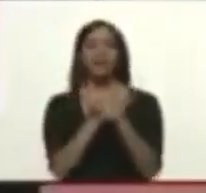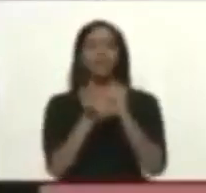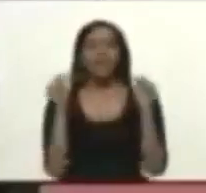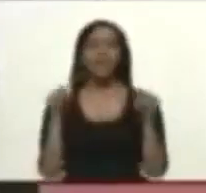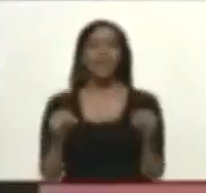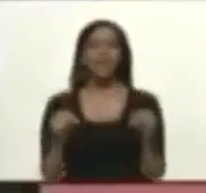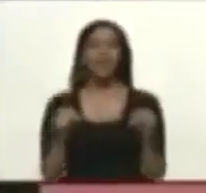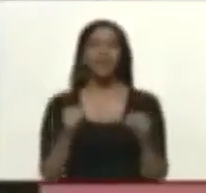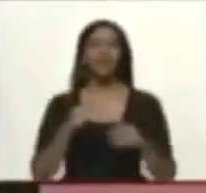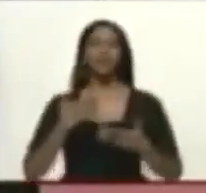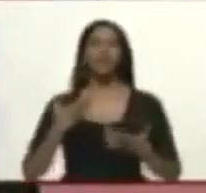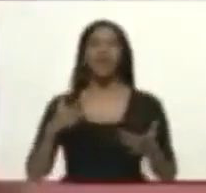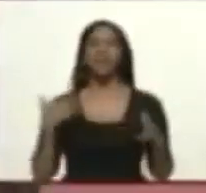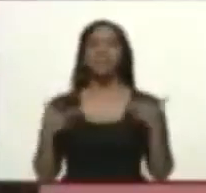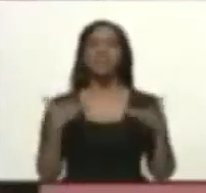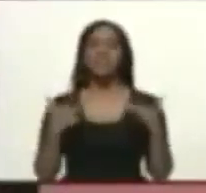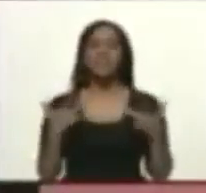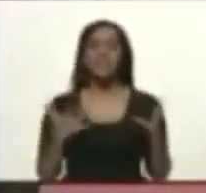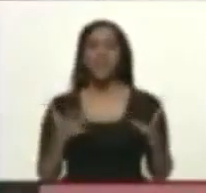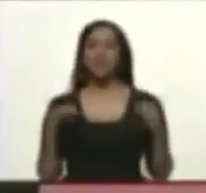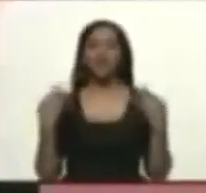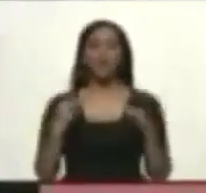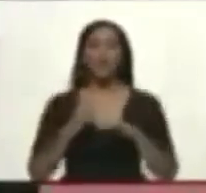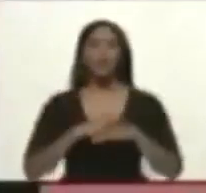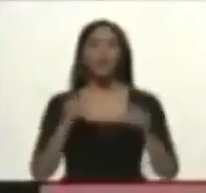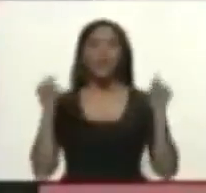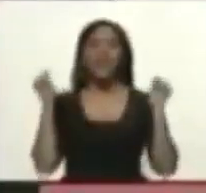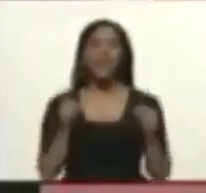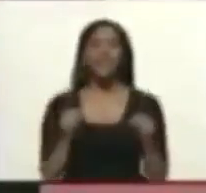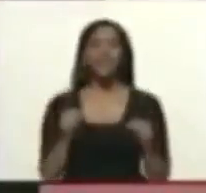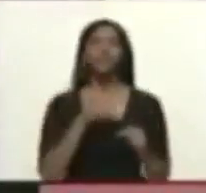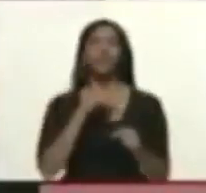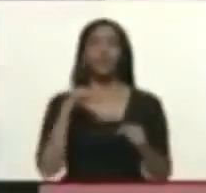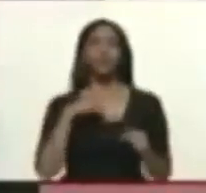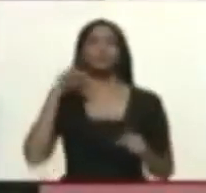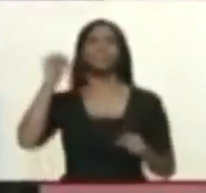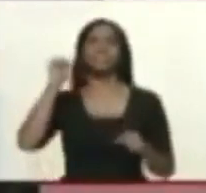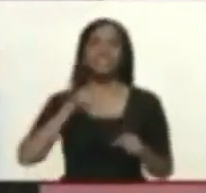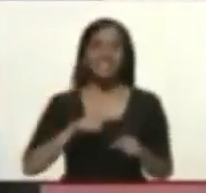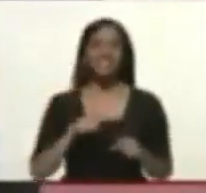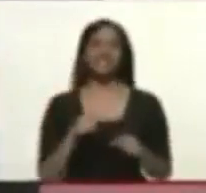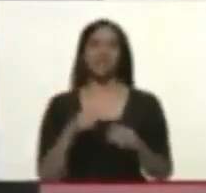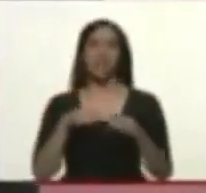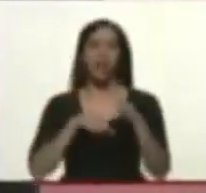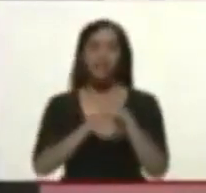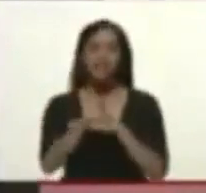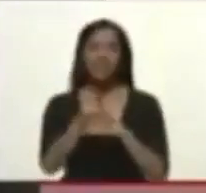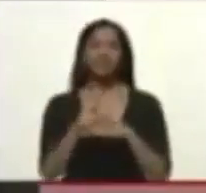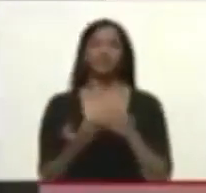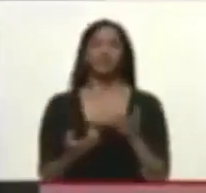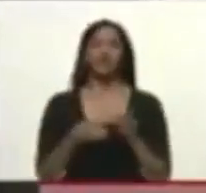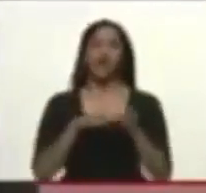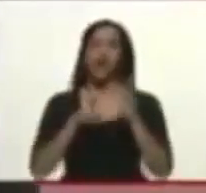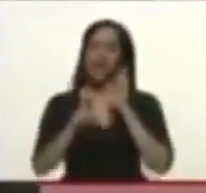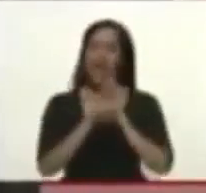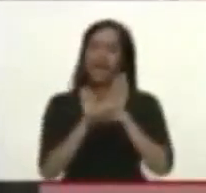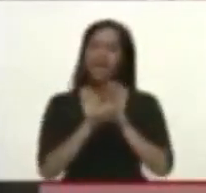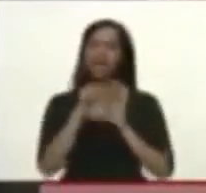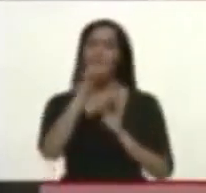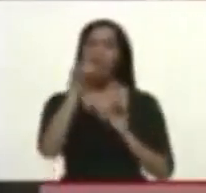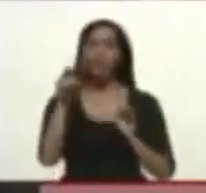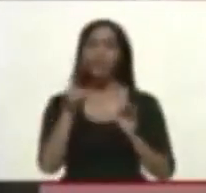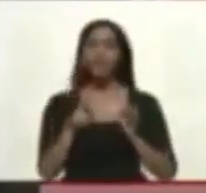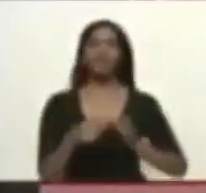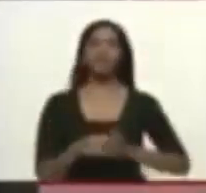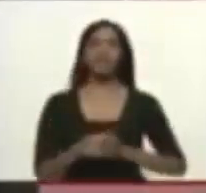actitud consuetudinaria normal... ...porque, obviamente, nosotros sí hemos estado al pie de la batalla cuando a ustedes les lanzan